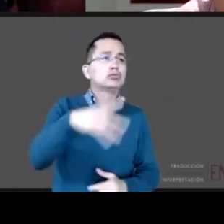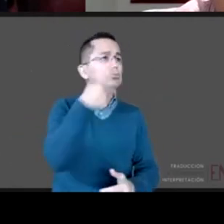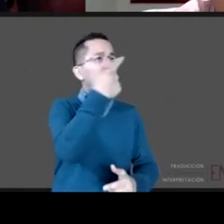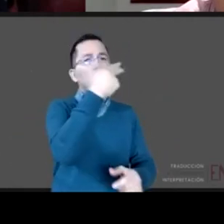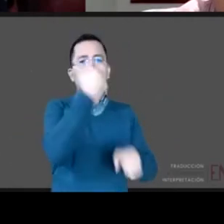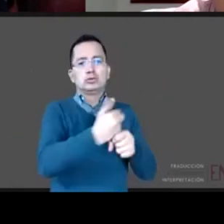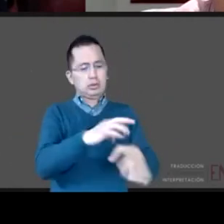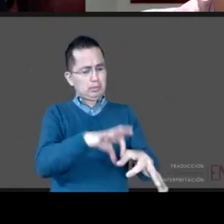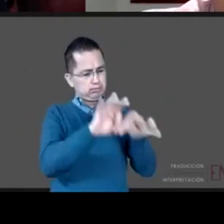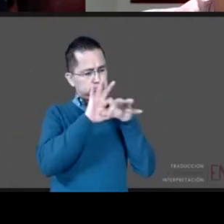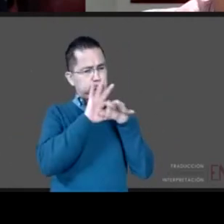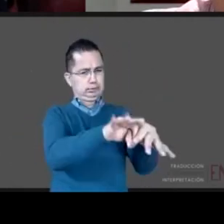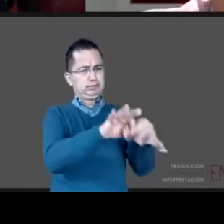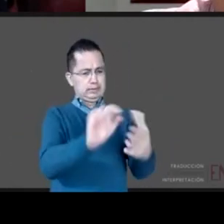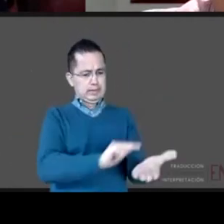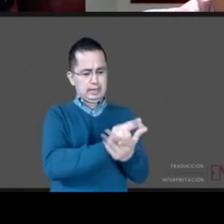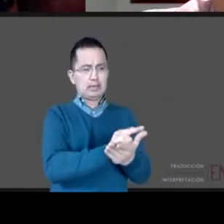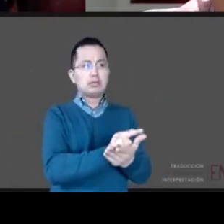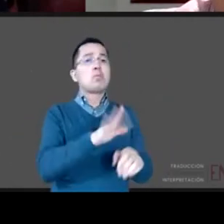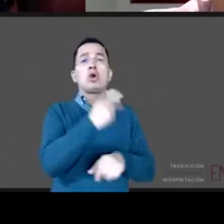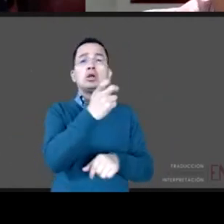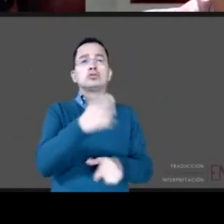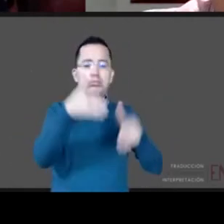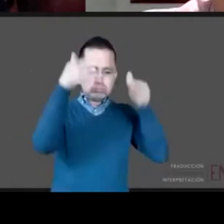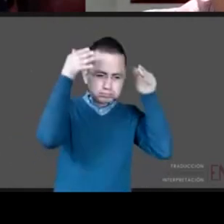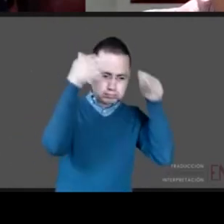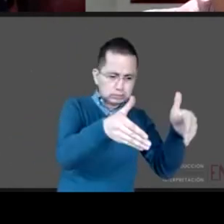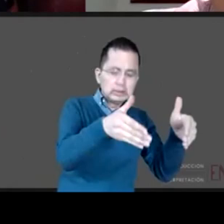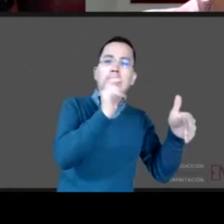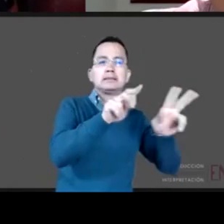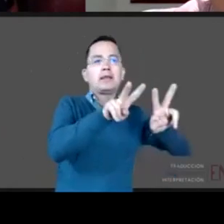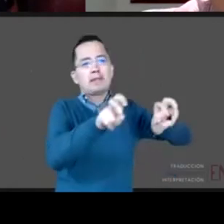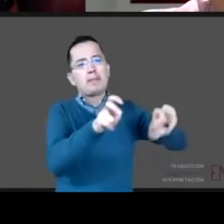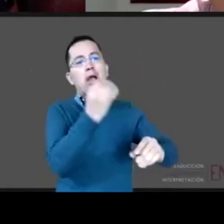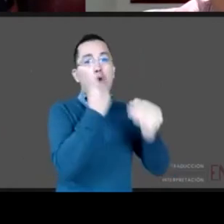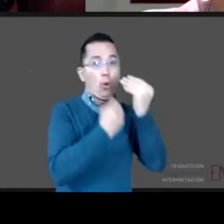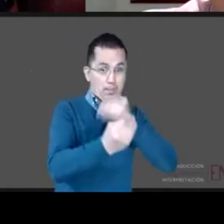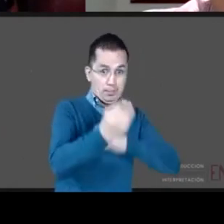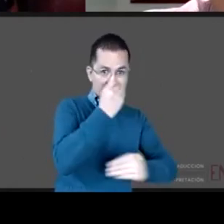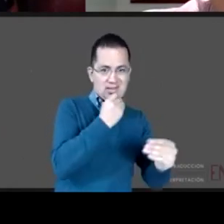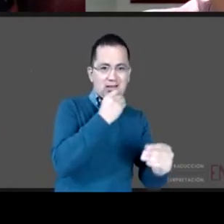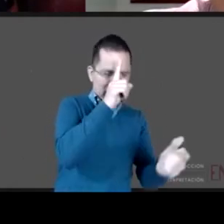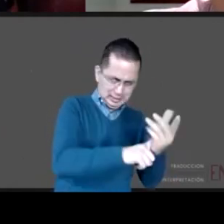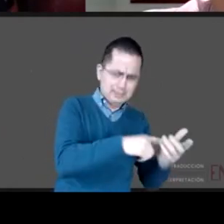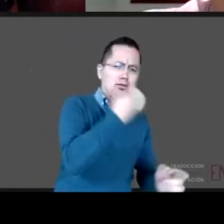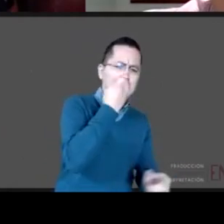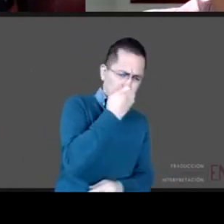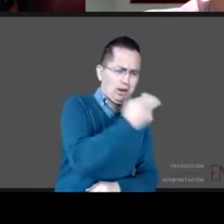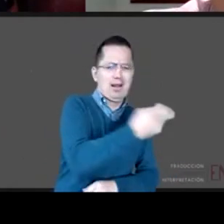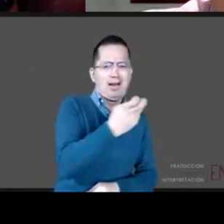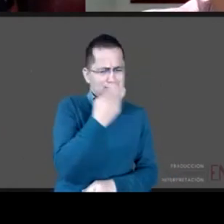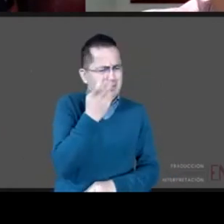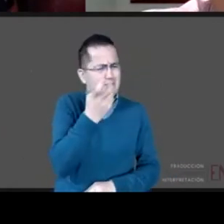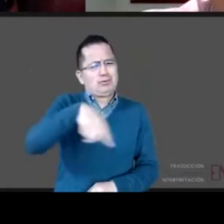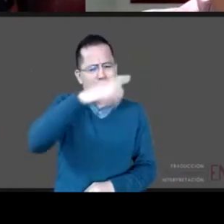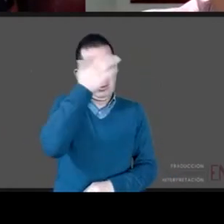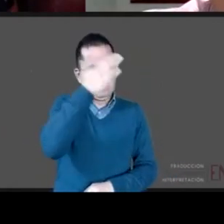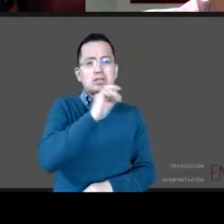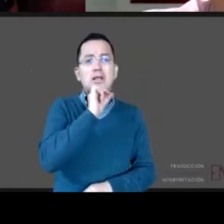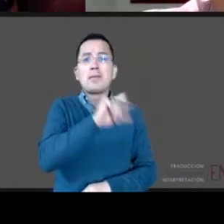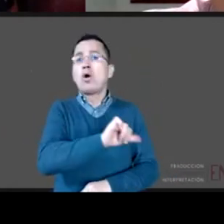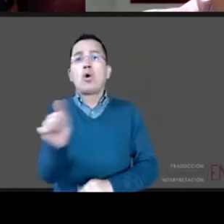en dos grandes vertientes. Un programa alimentario, desayunos escolares, que conocen todos muy bien. Y el otro gran programa, operar, manejar